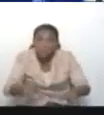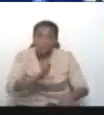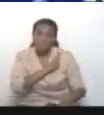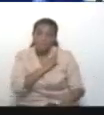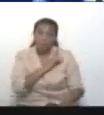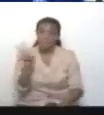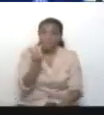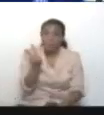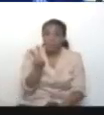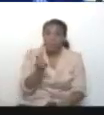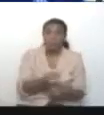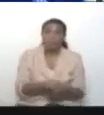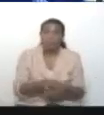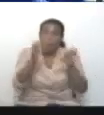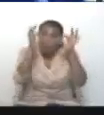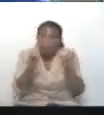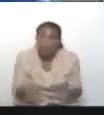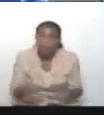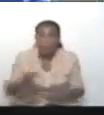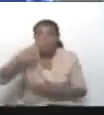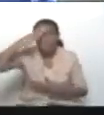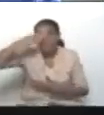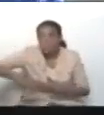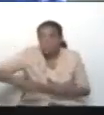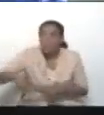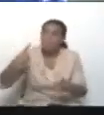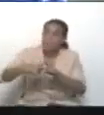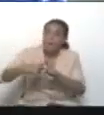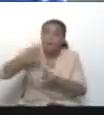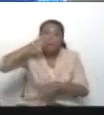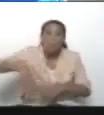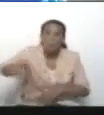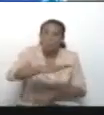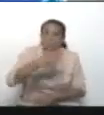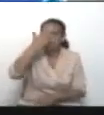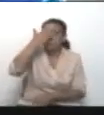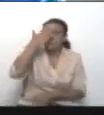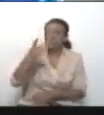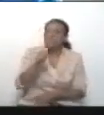SEBIM, oficiales patriotas y el pueblo. Todos.